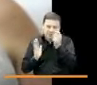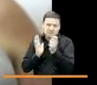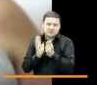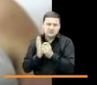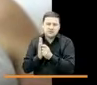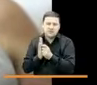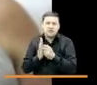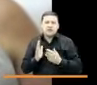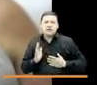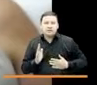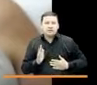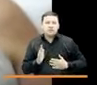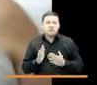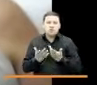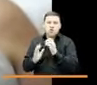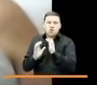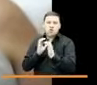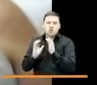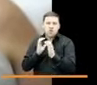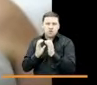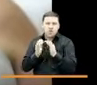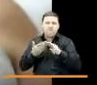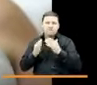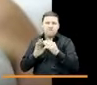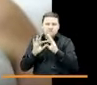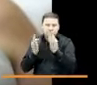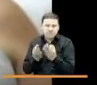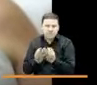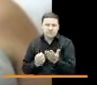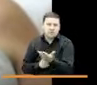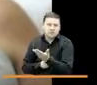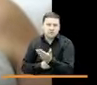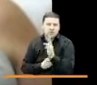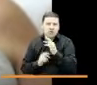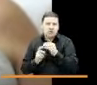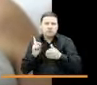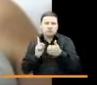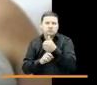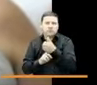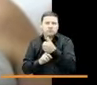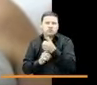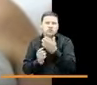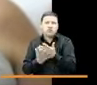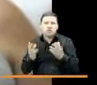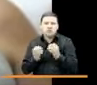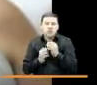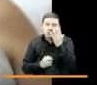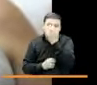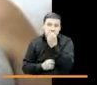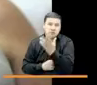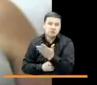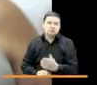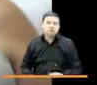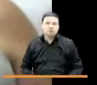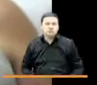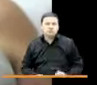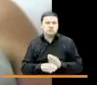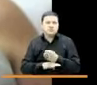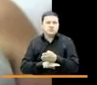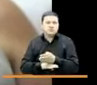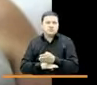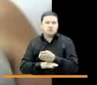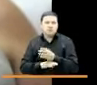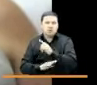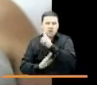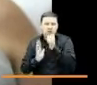nuevos espacios de comunicación con las familias, y se lograron cosas maravillosas a través del apoyo integral,